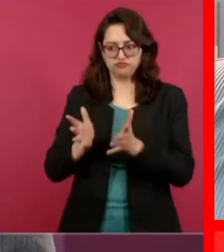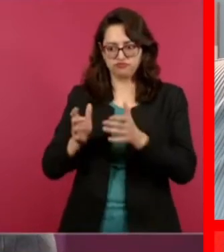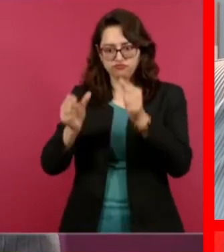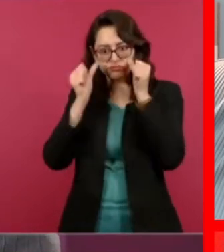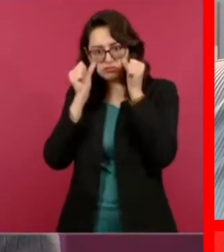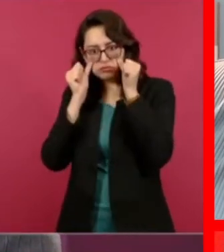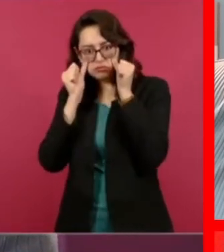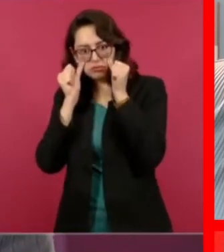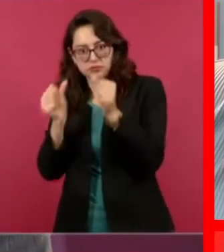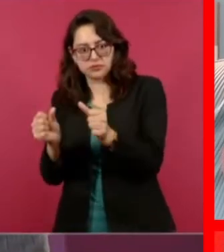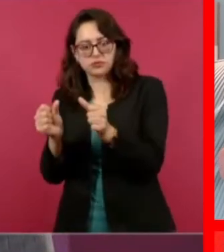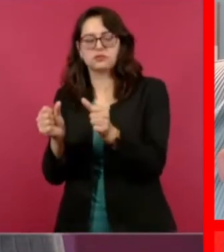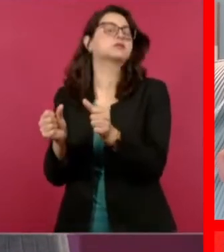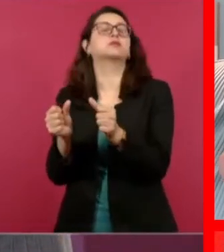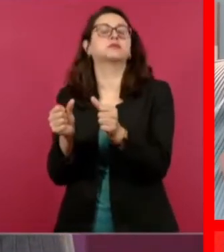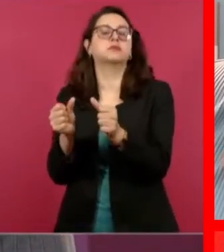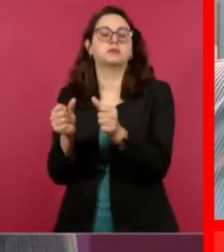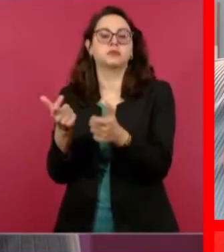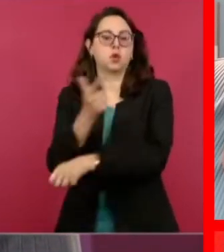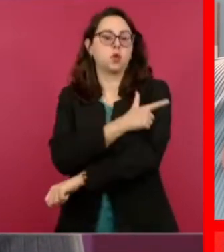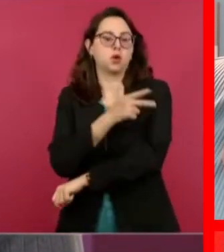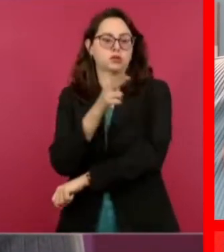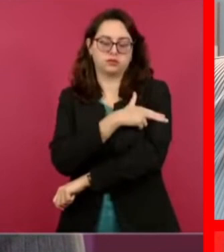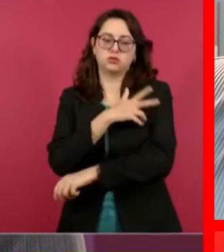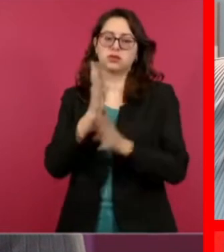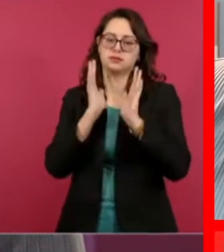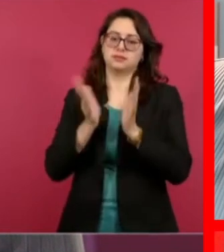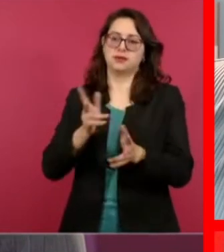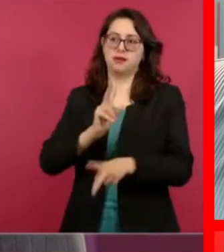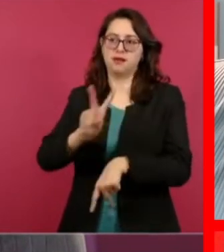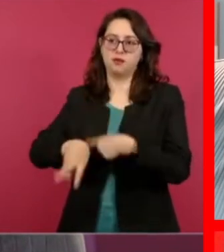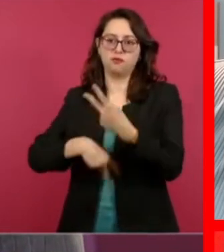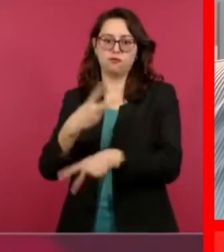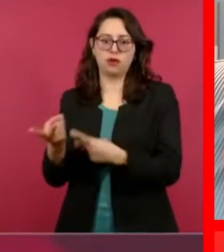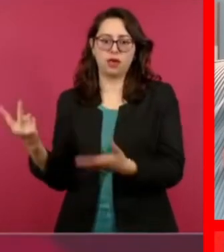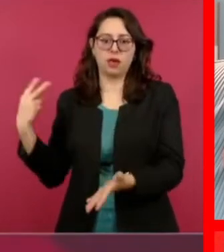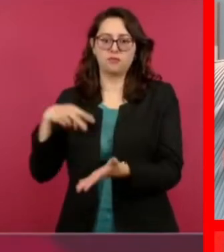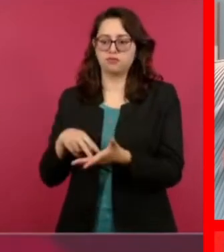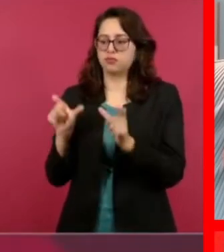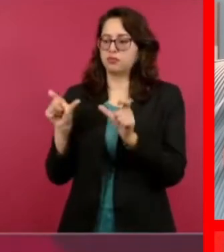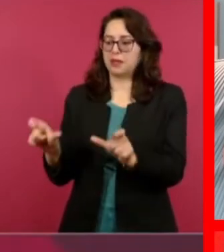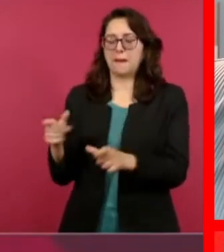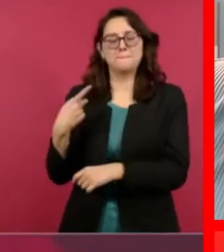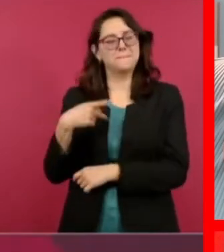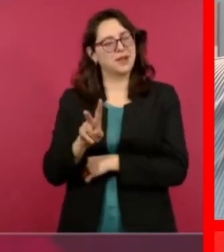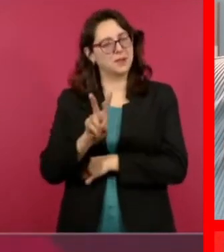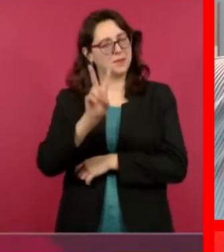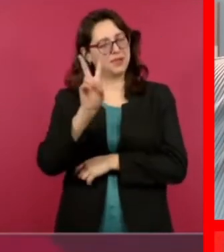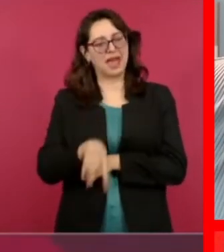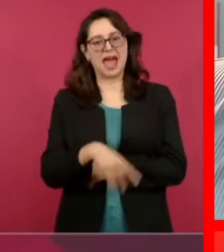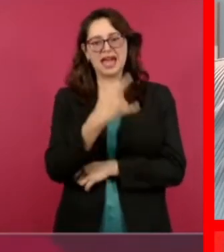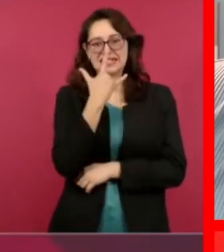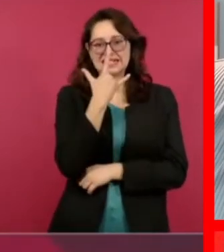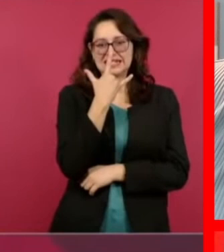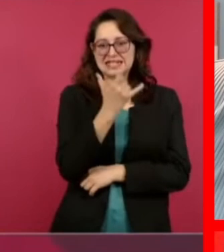Ya está la Guardia Nacional. Pero lo que llama la atención es que